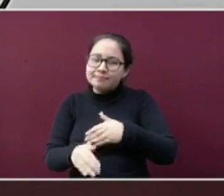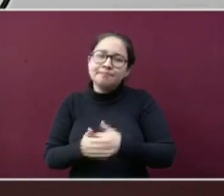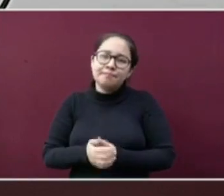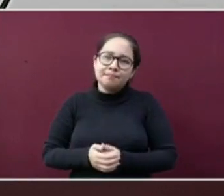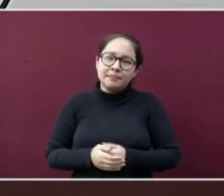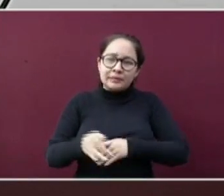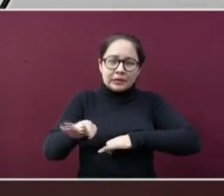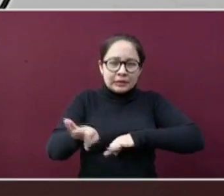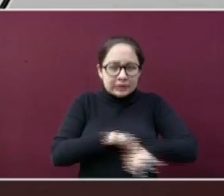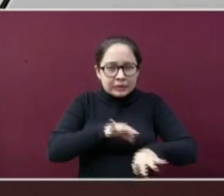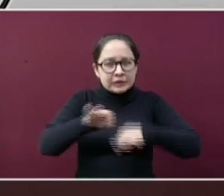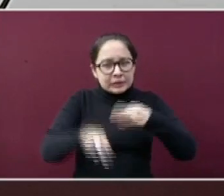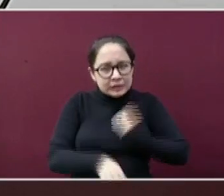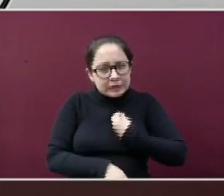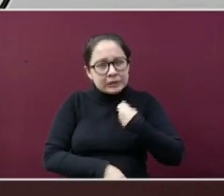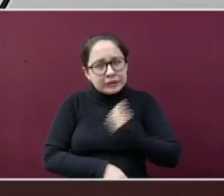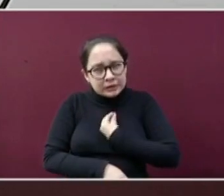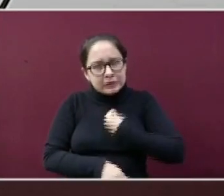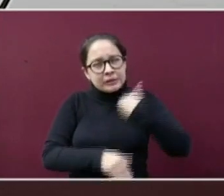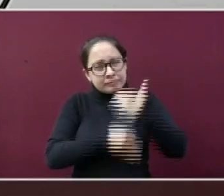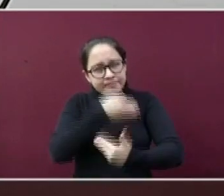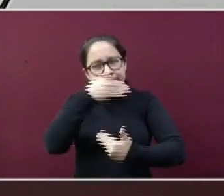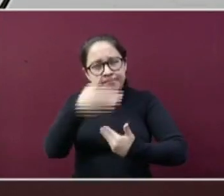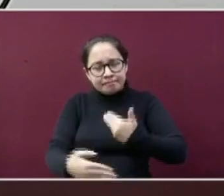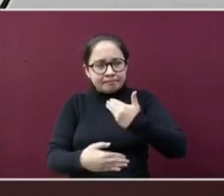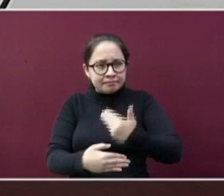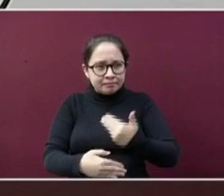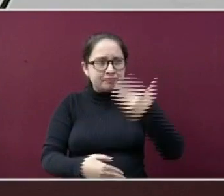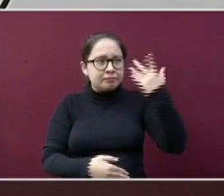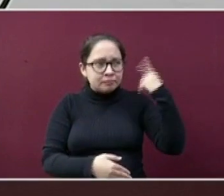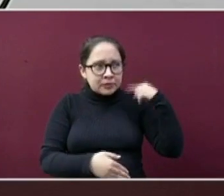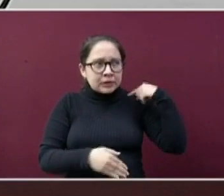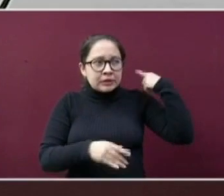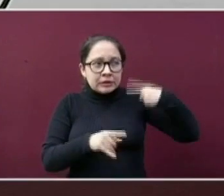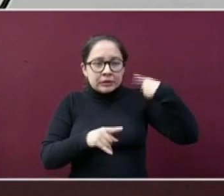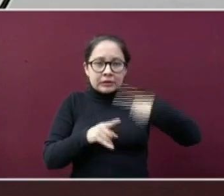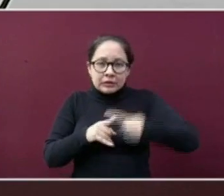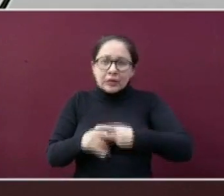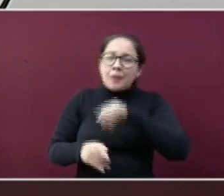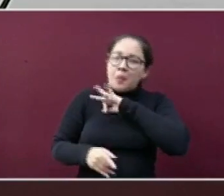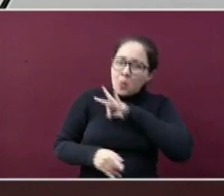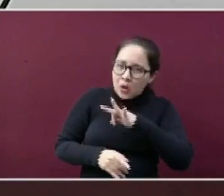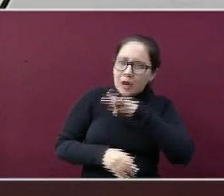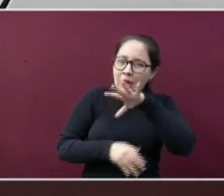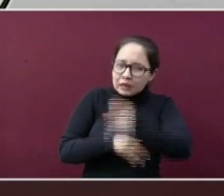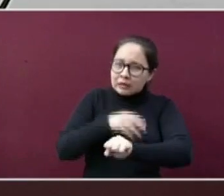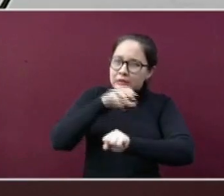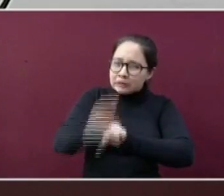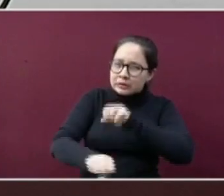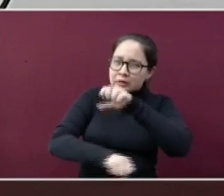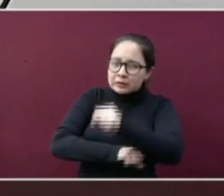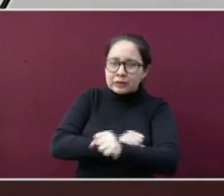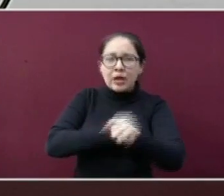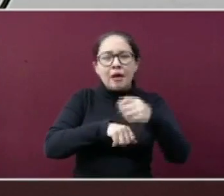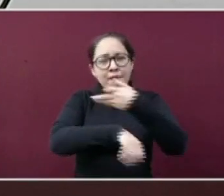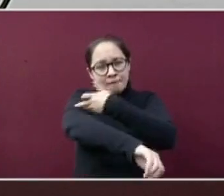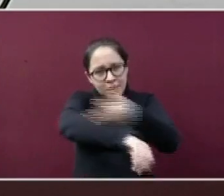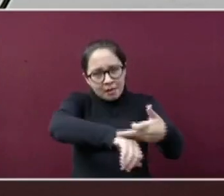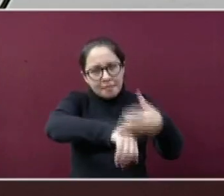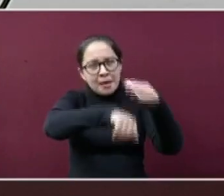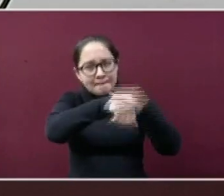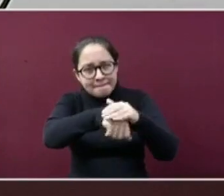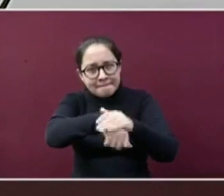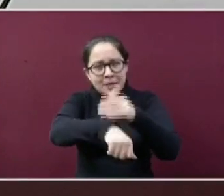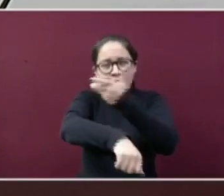trabajando. Ya demostramos que sí se puede. Inviten a sus familias, amigos, compañeros de